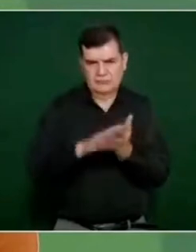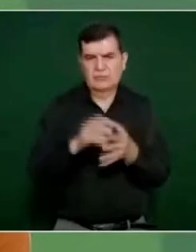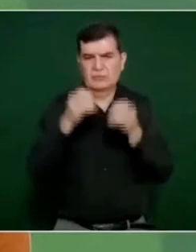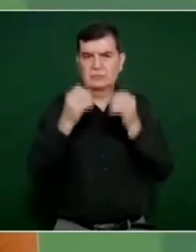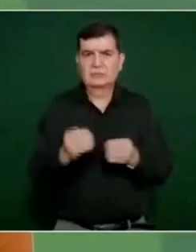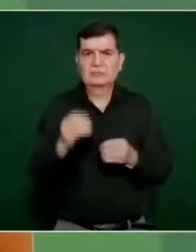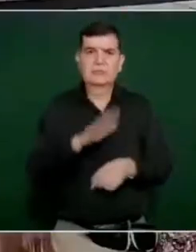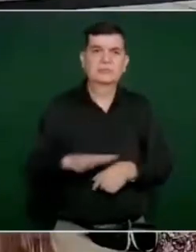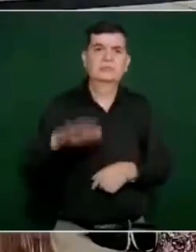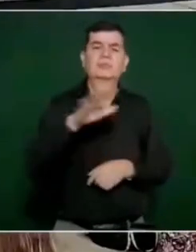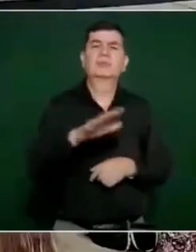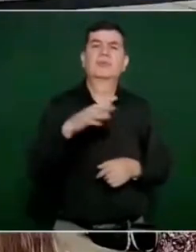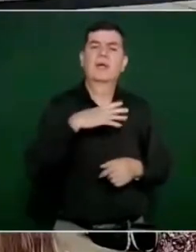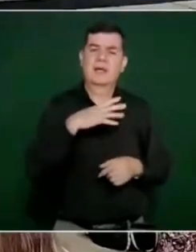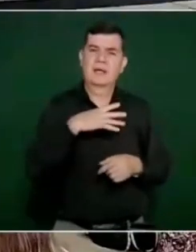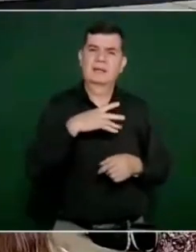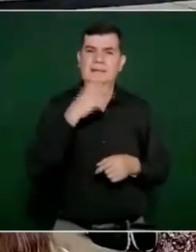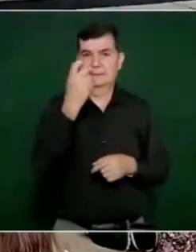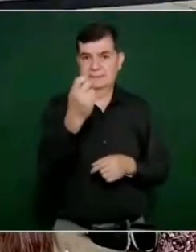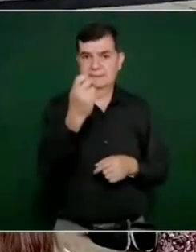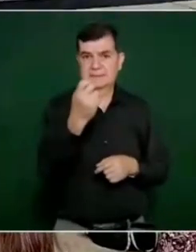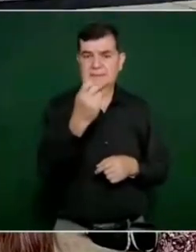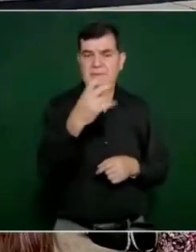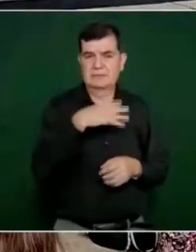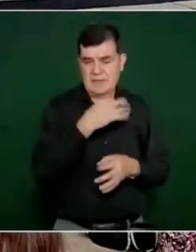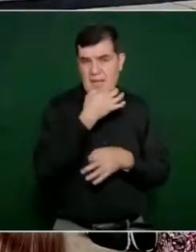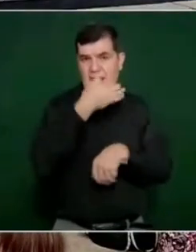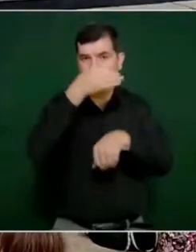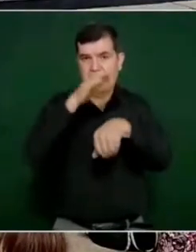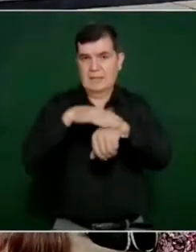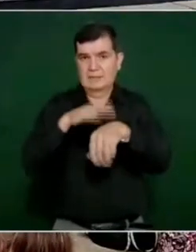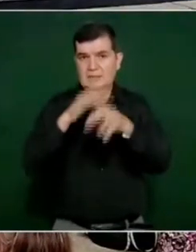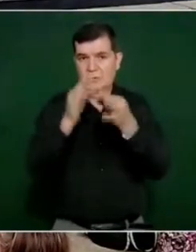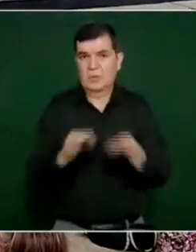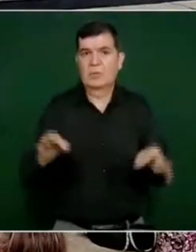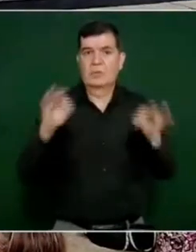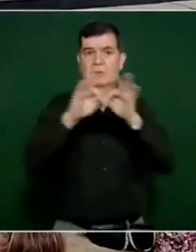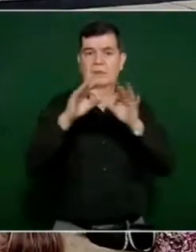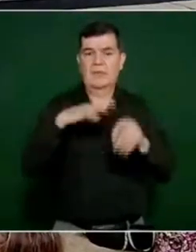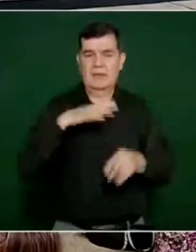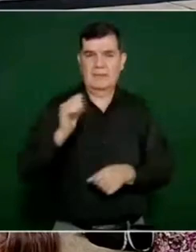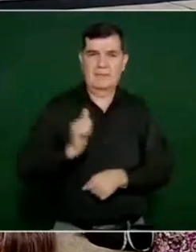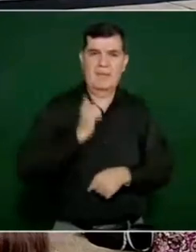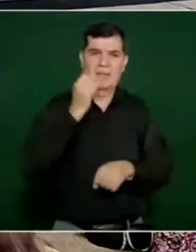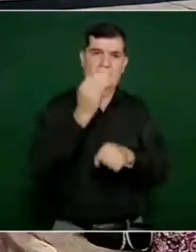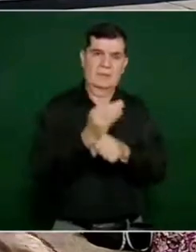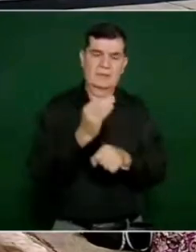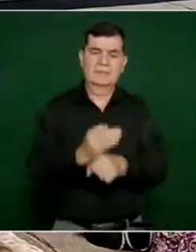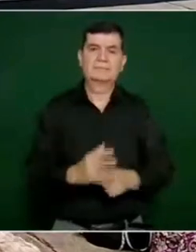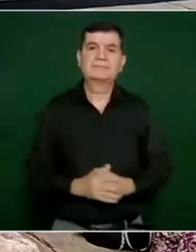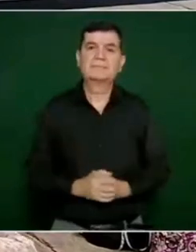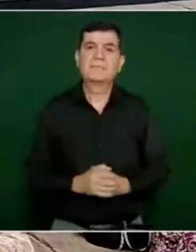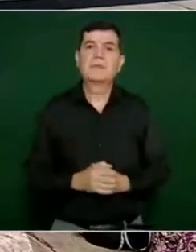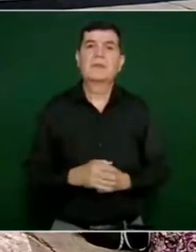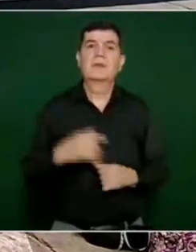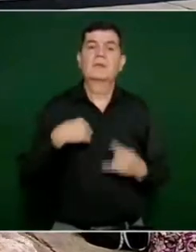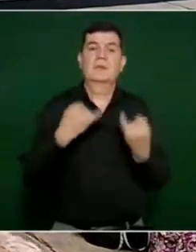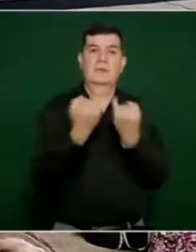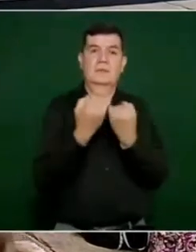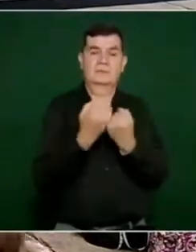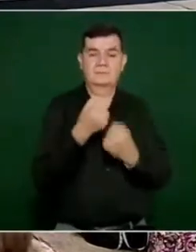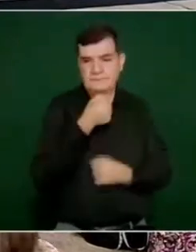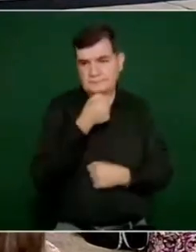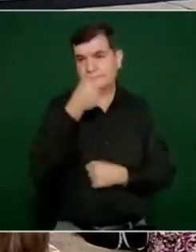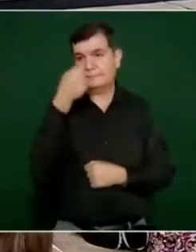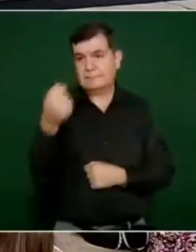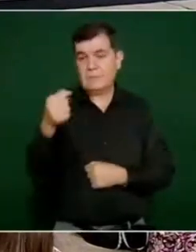todas y de todos, pero ese sería un anuncio importante que queremos aprovechar en este momento. Y le vamos a pasar la